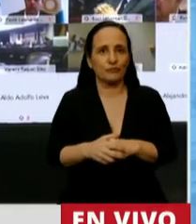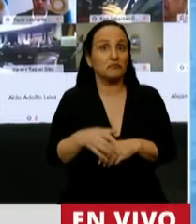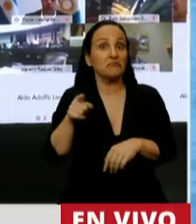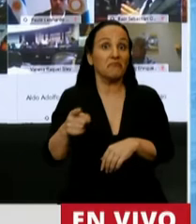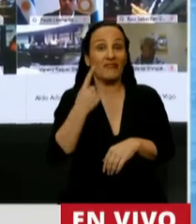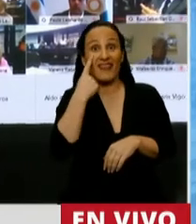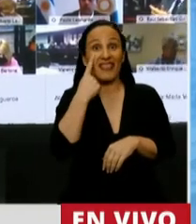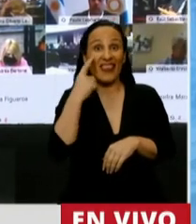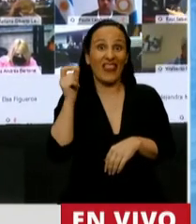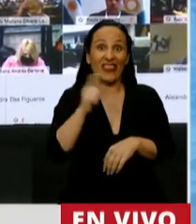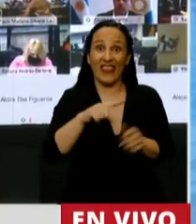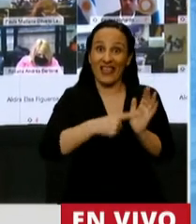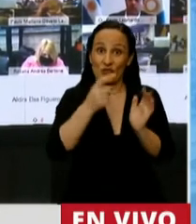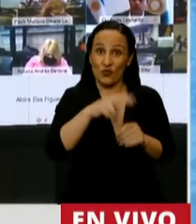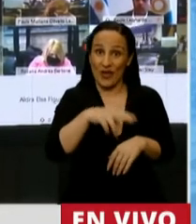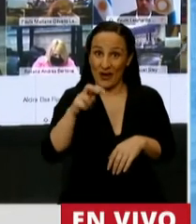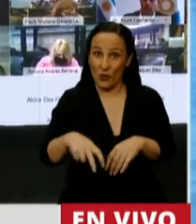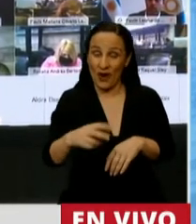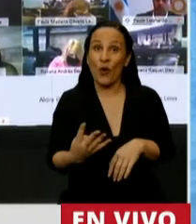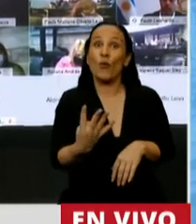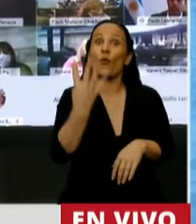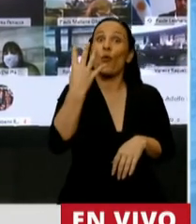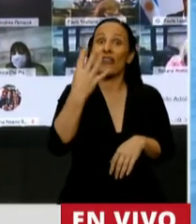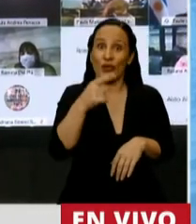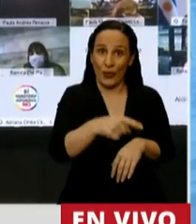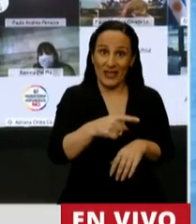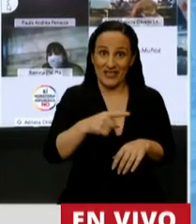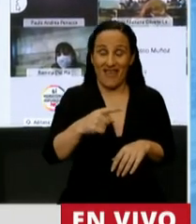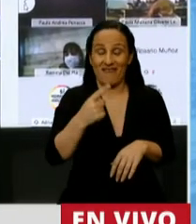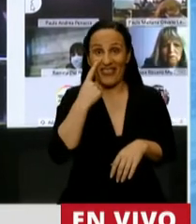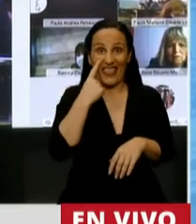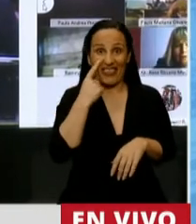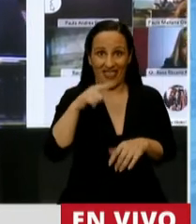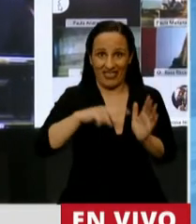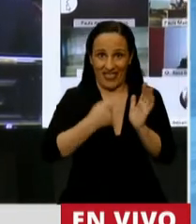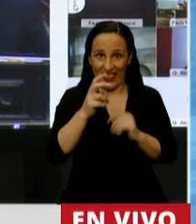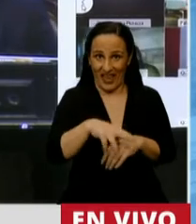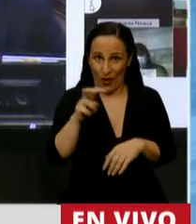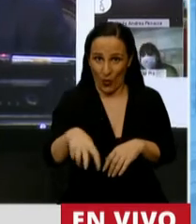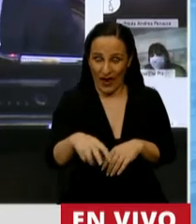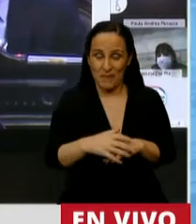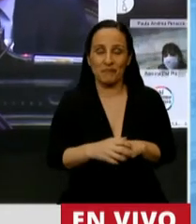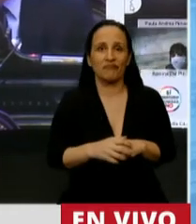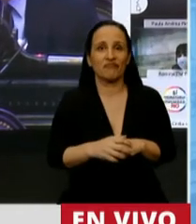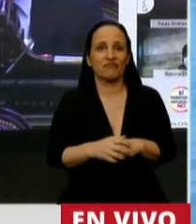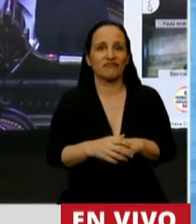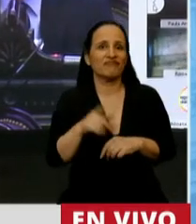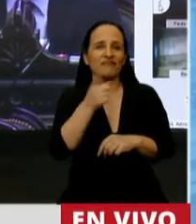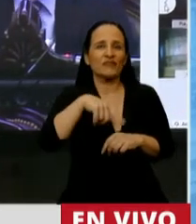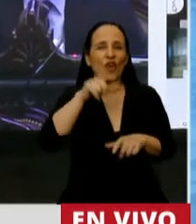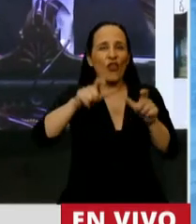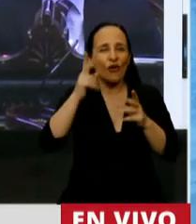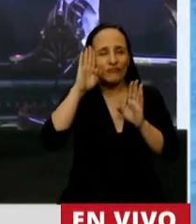intendencia de la ciudad de Nauquén fue cuatro veces intendente de la ciudad de Nauquén. lo dejó en el recuerdo como